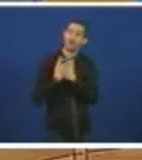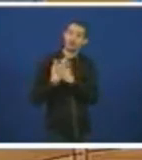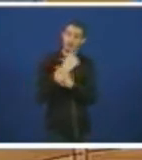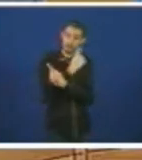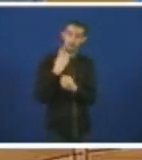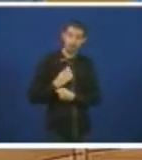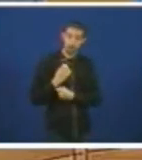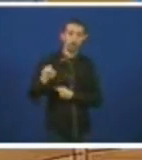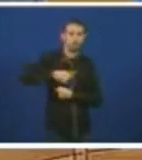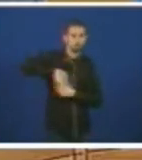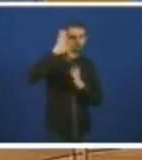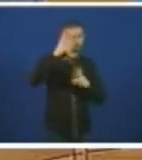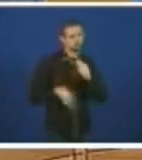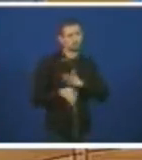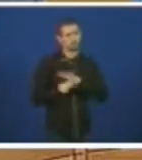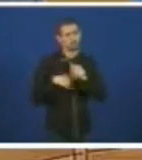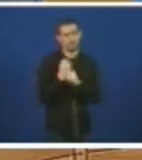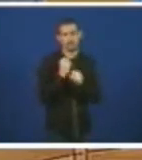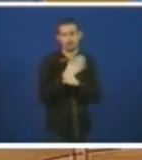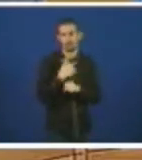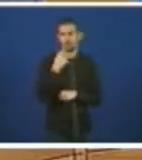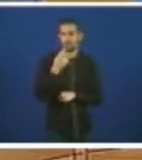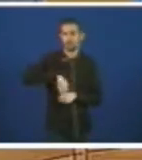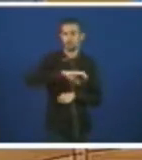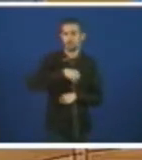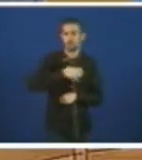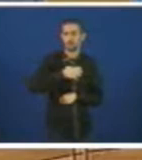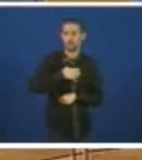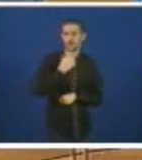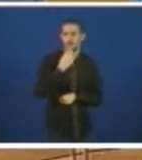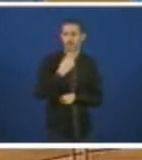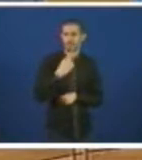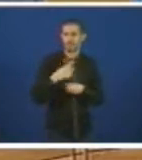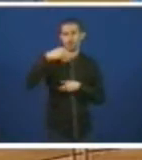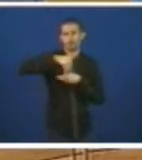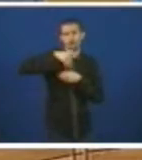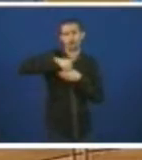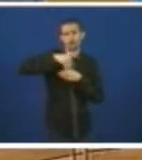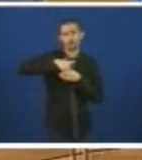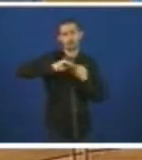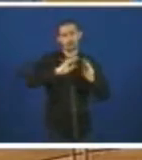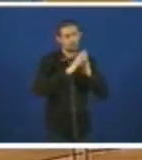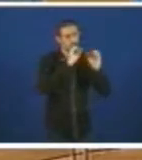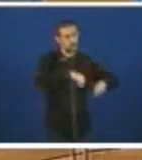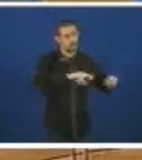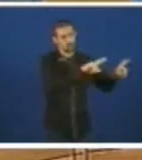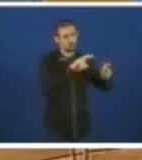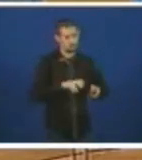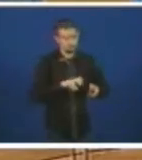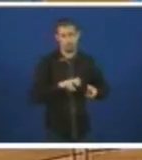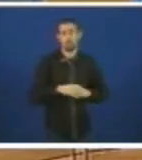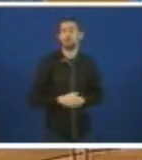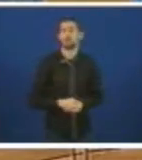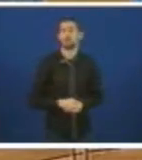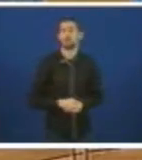seguimos traballando polo que non podemos precisar neste momento o contido que vai a ter o concerto ao seu remate.